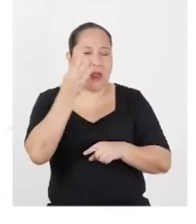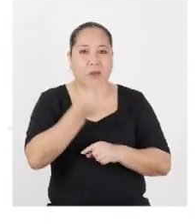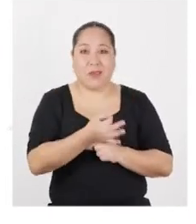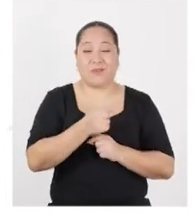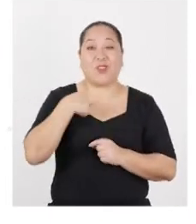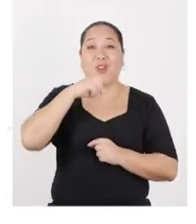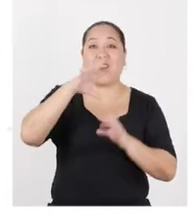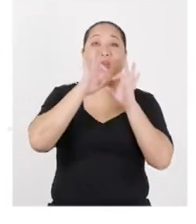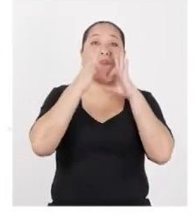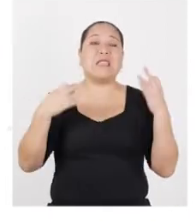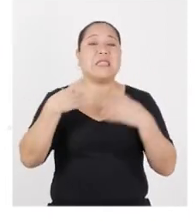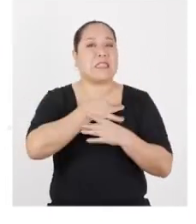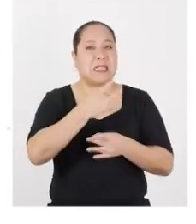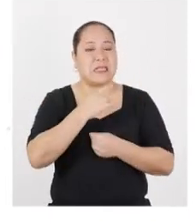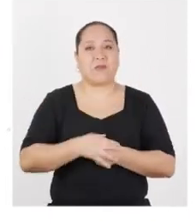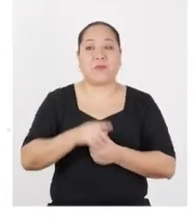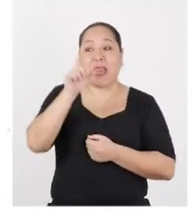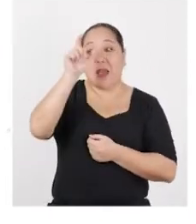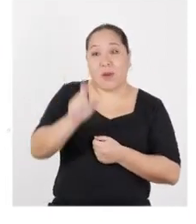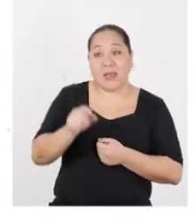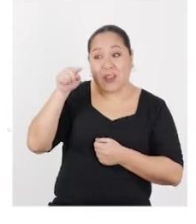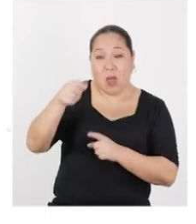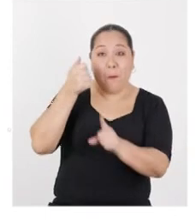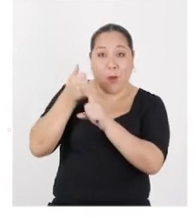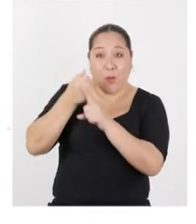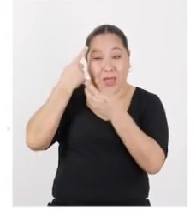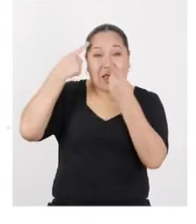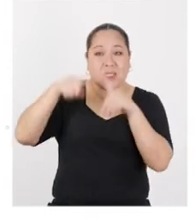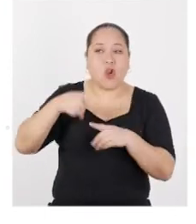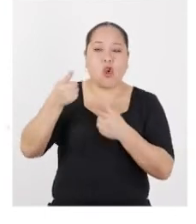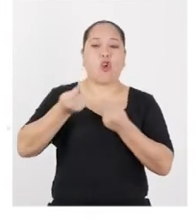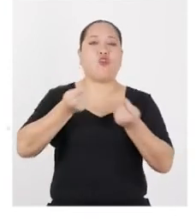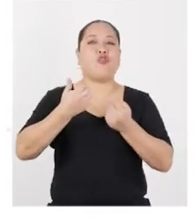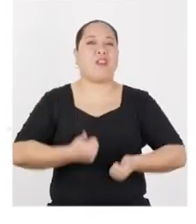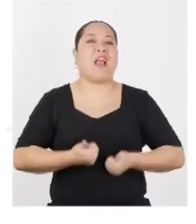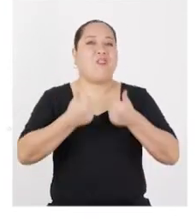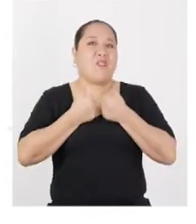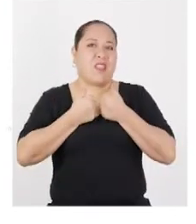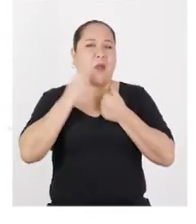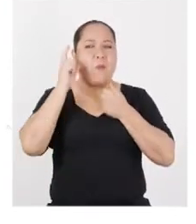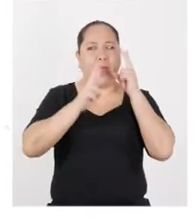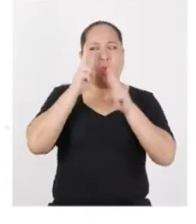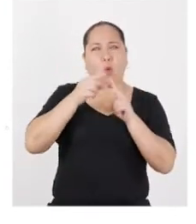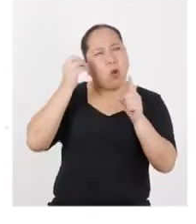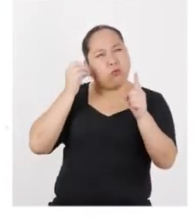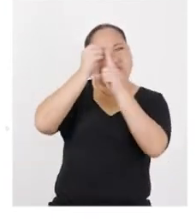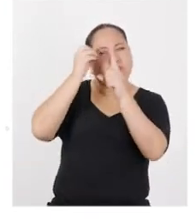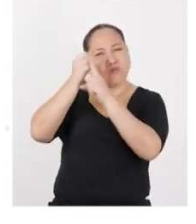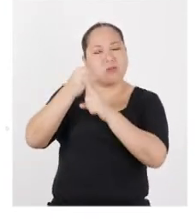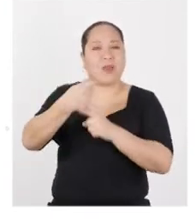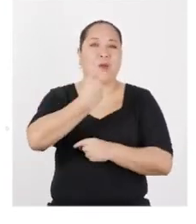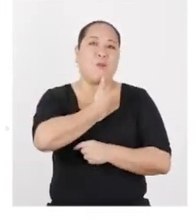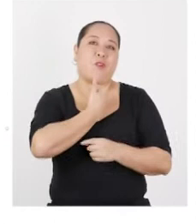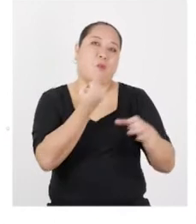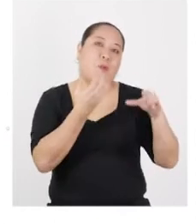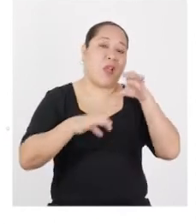Por ahí leí una frase interesante. La persona autónoma es quien controla su propia vida, determina sus propias metas y